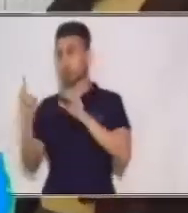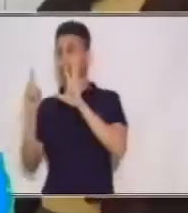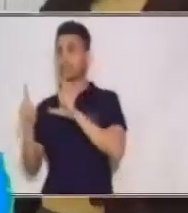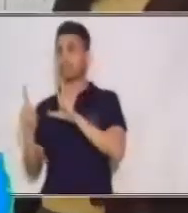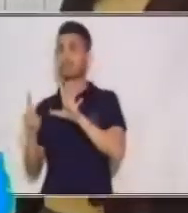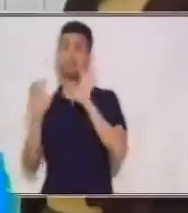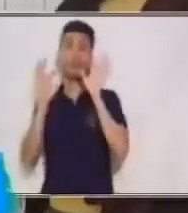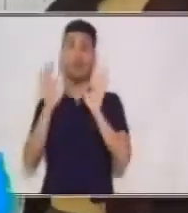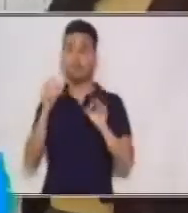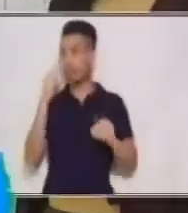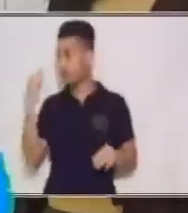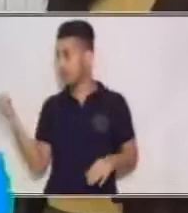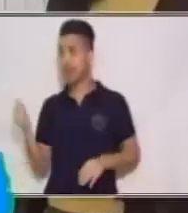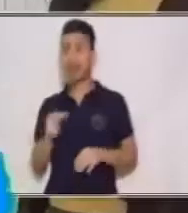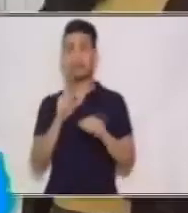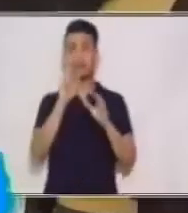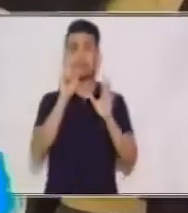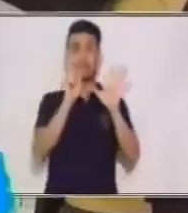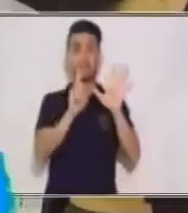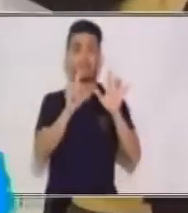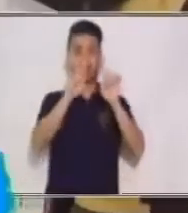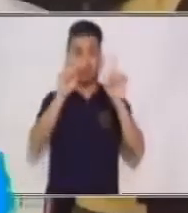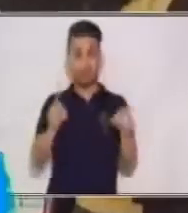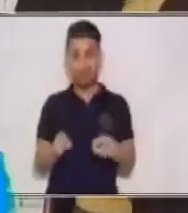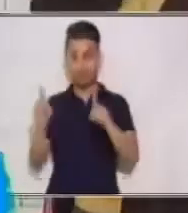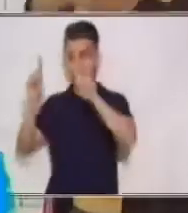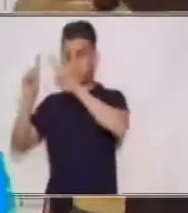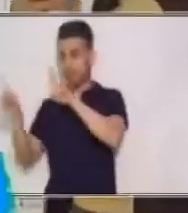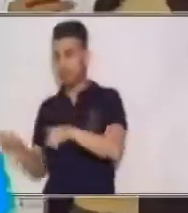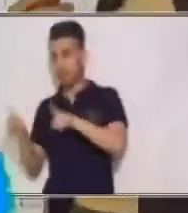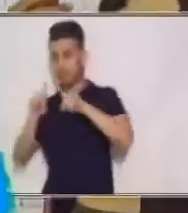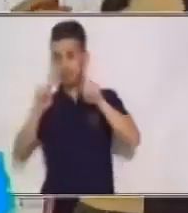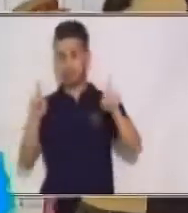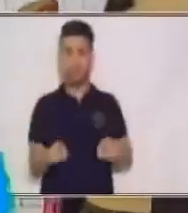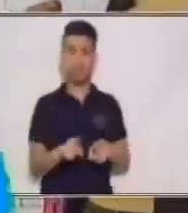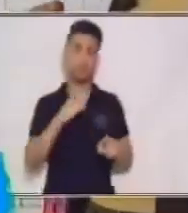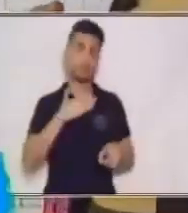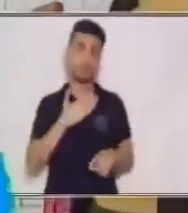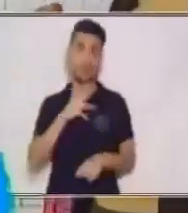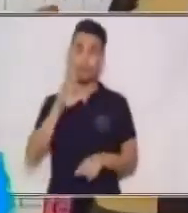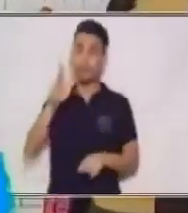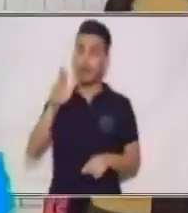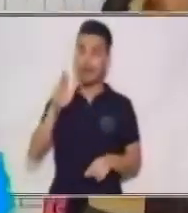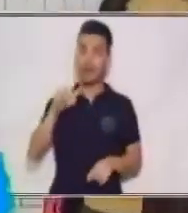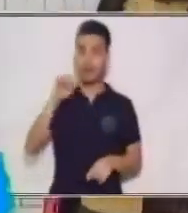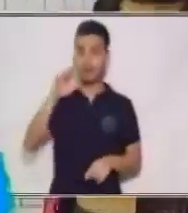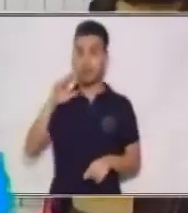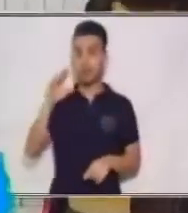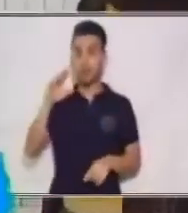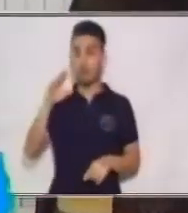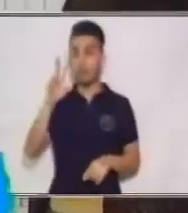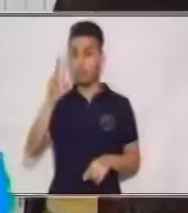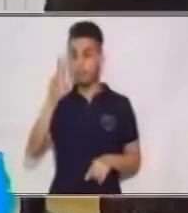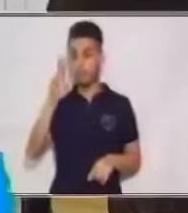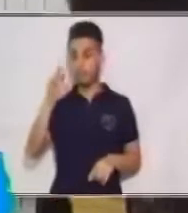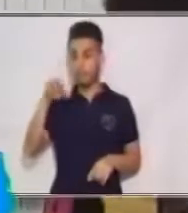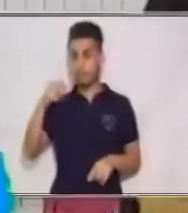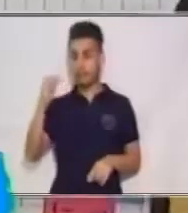parejas ordenadas. Ahora que ya construimos nuestro conjunto de parejas ordenadas,